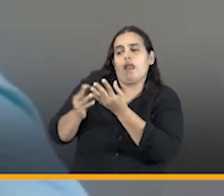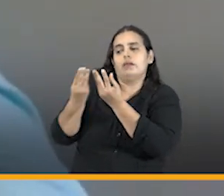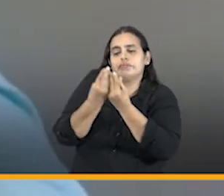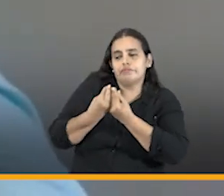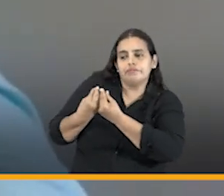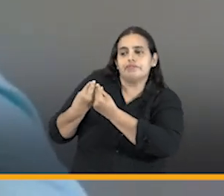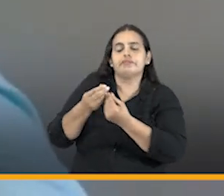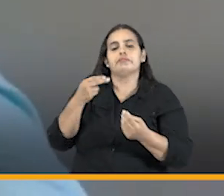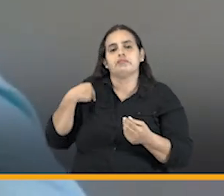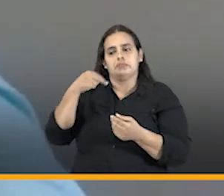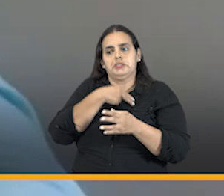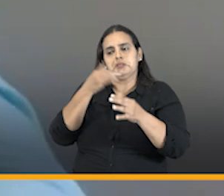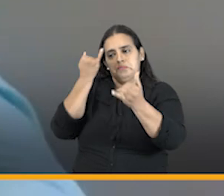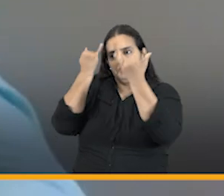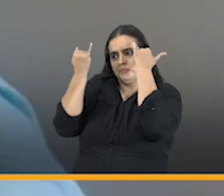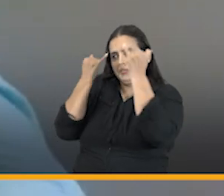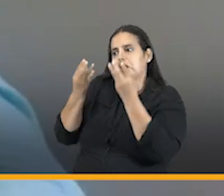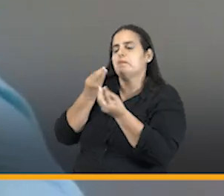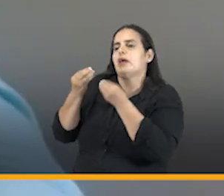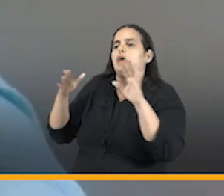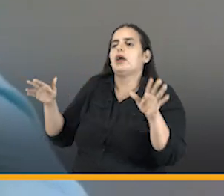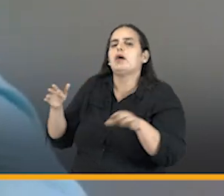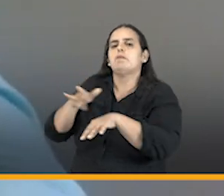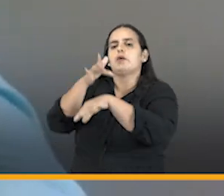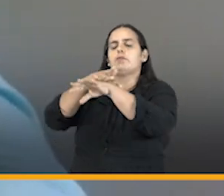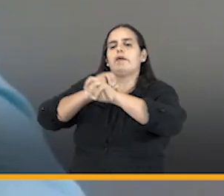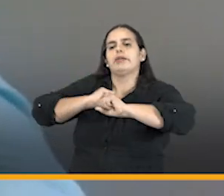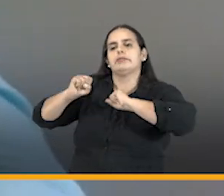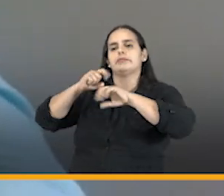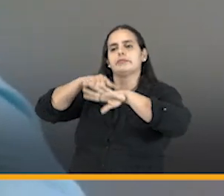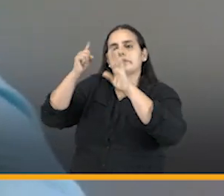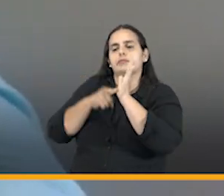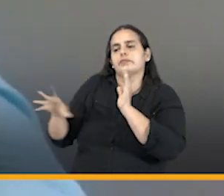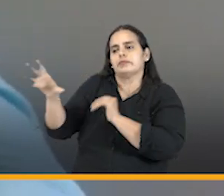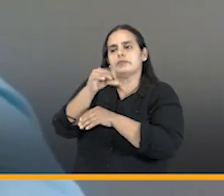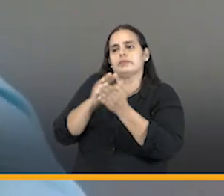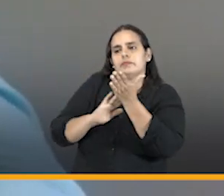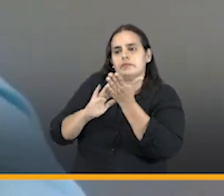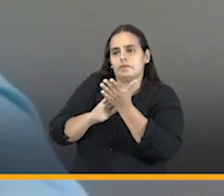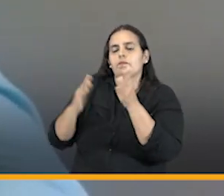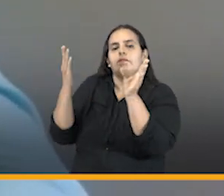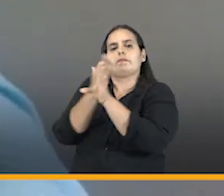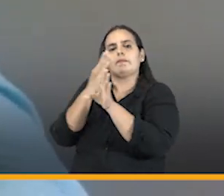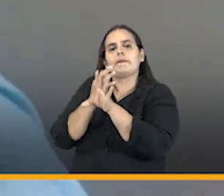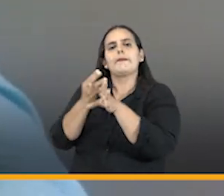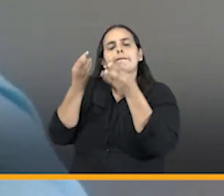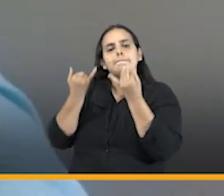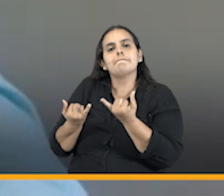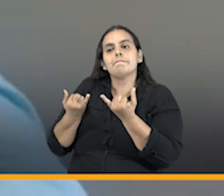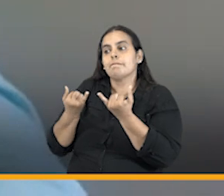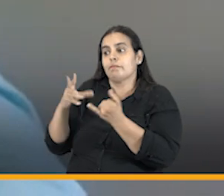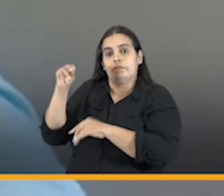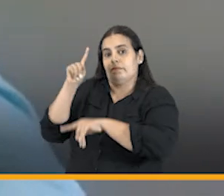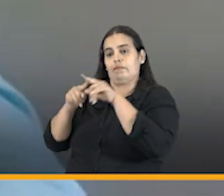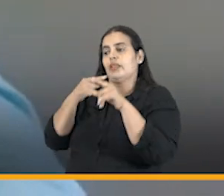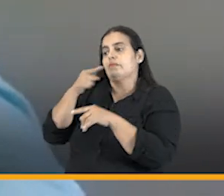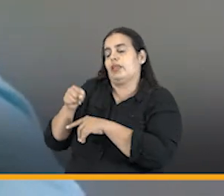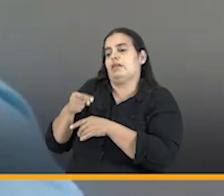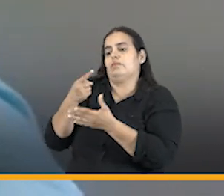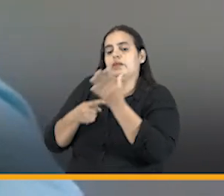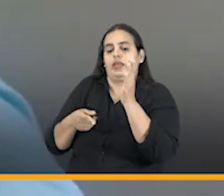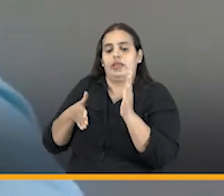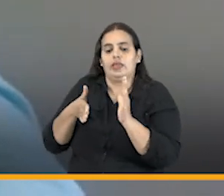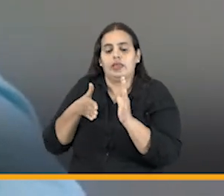es nuestra intención promover los mecanismos alternativos de solución de conflictos no quiero dejar de señalar